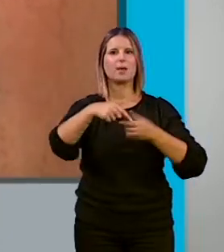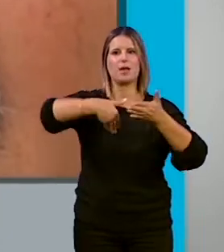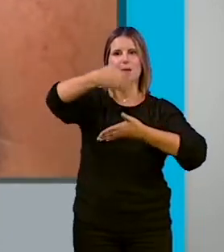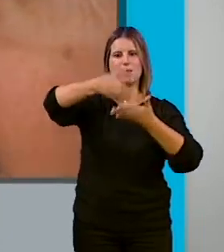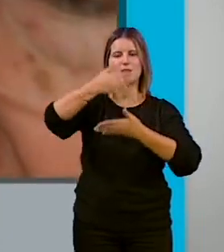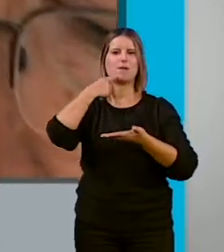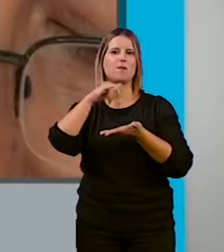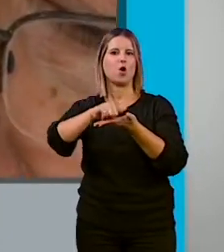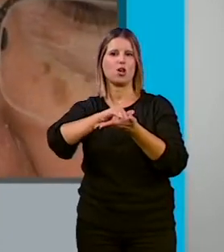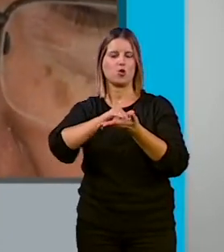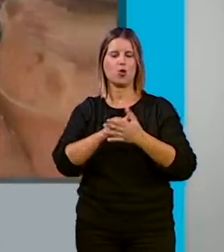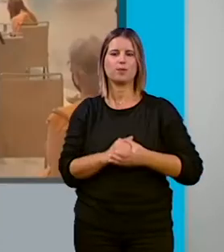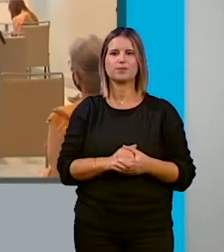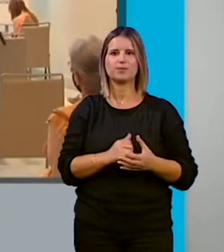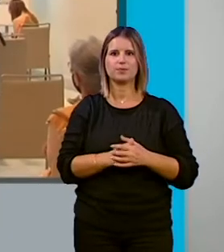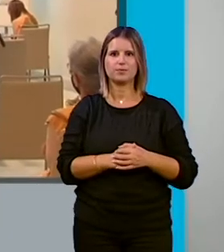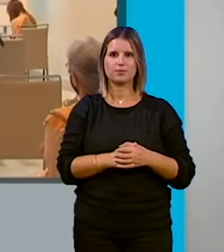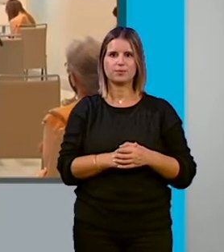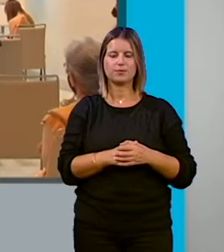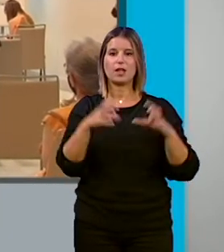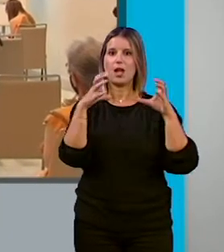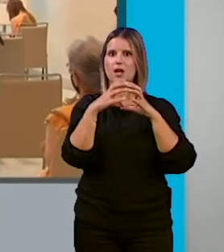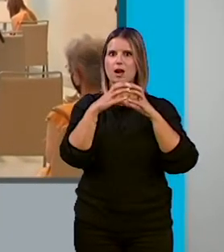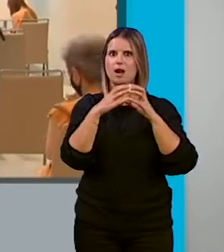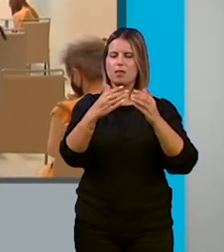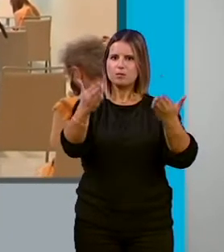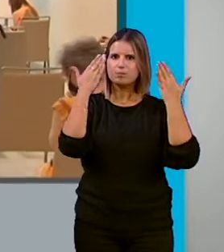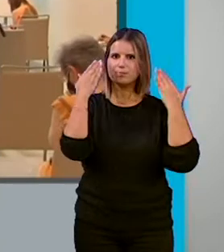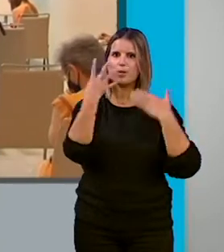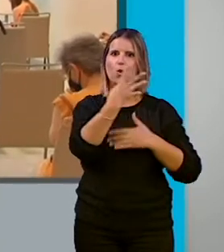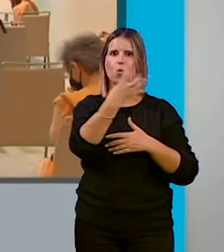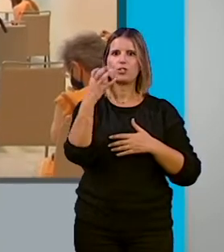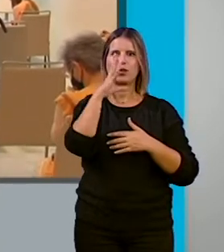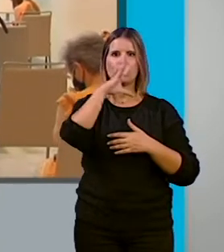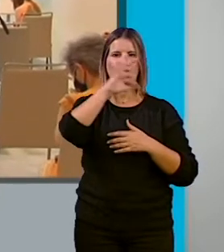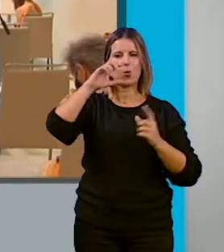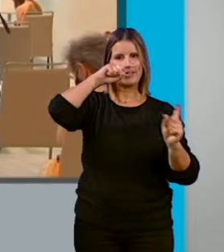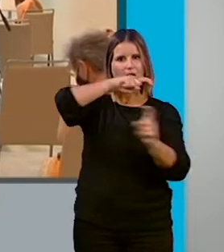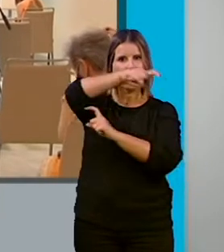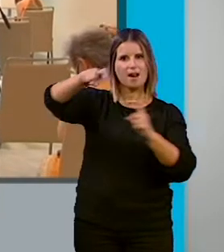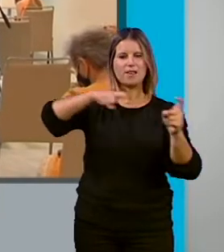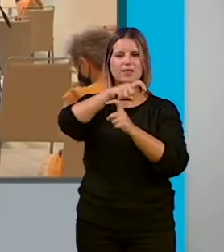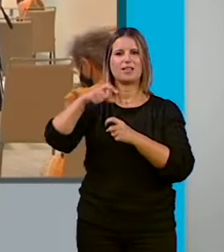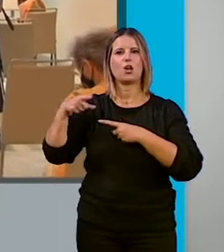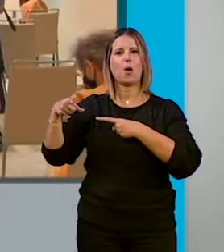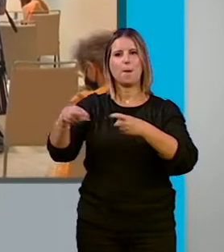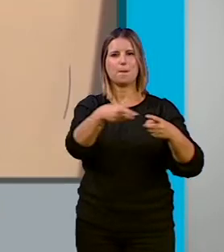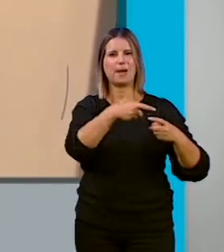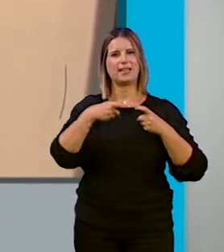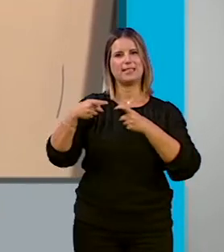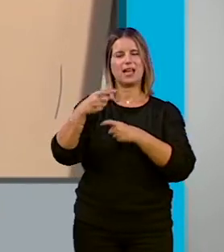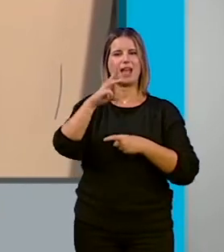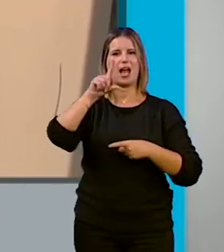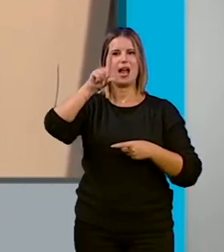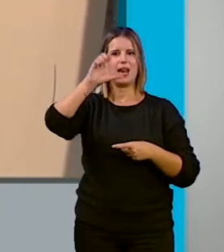o The Washington Post. Granada conmemora el 450 aniversario de la Batalla de Lepanto con un completo